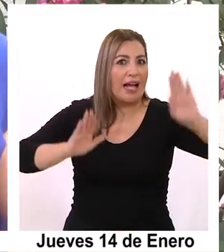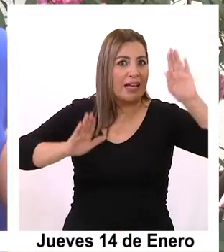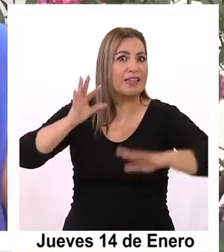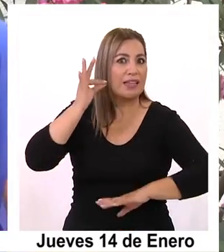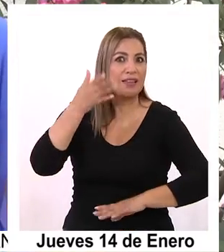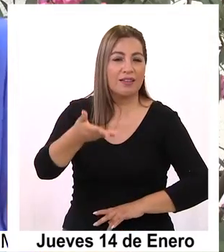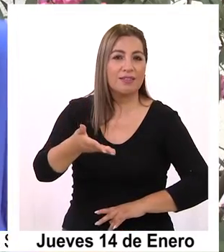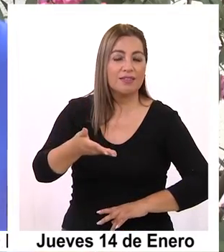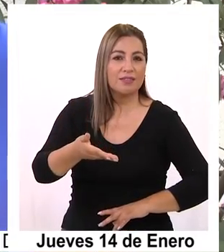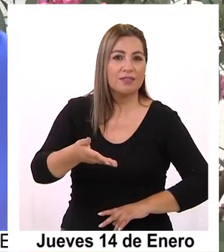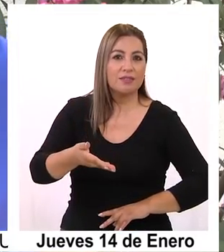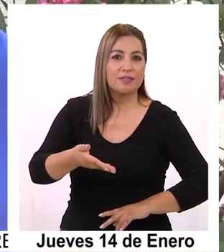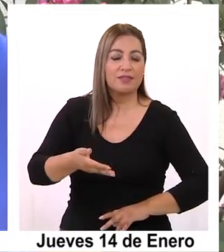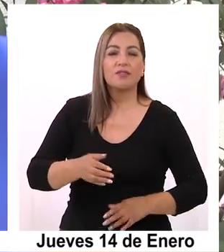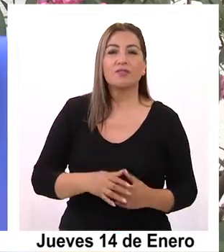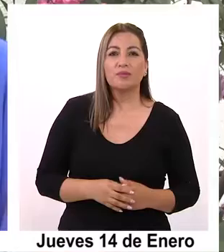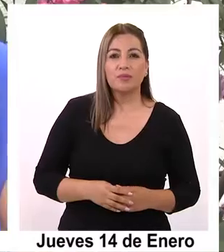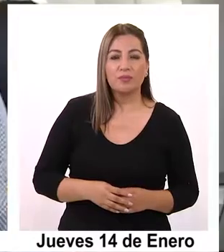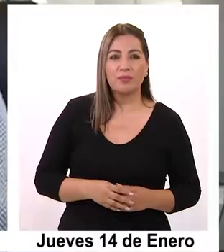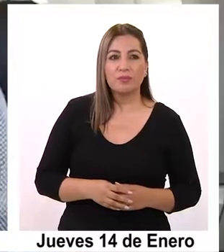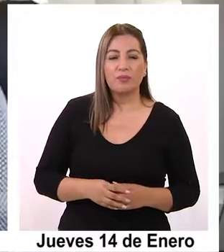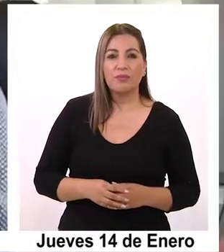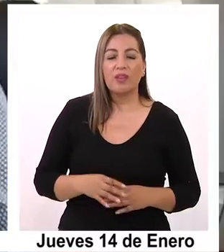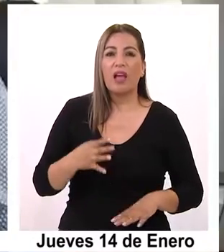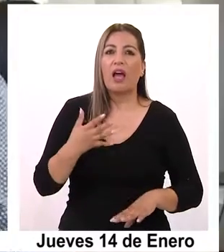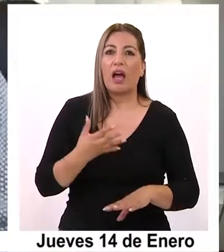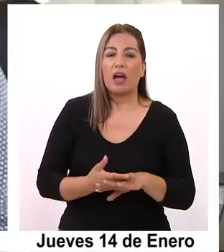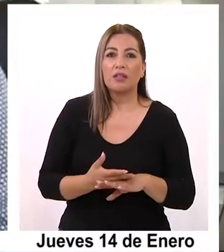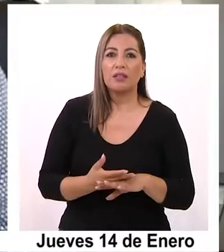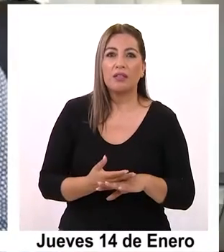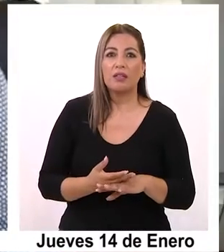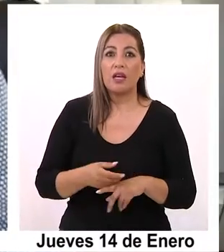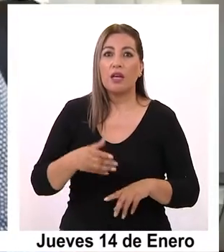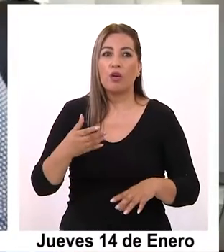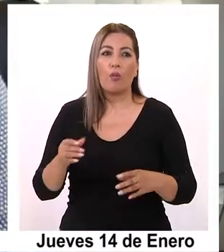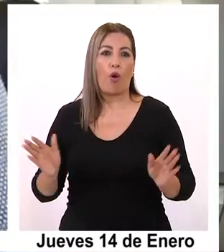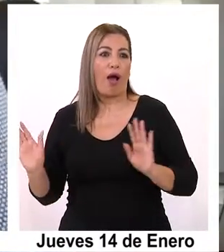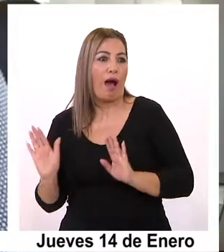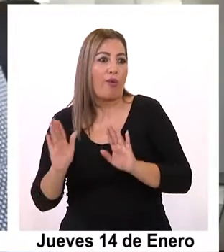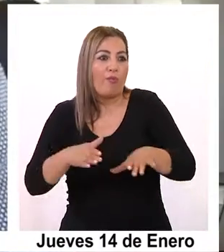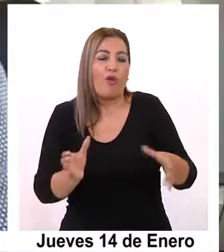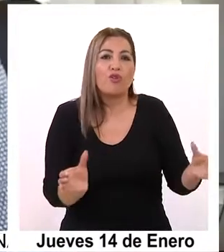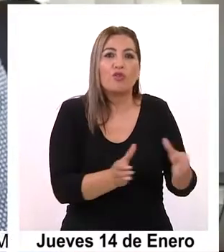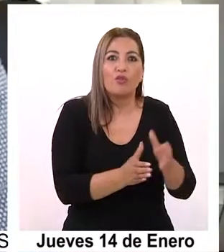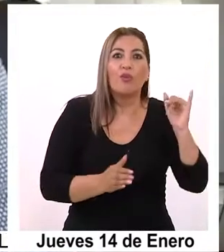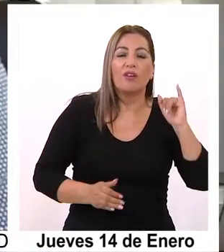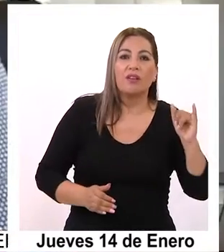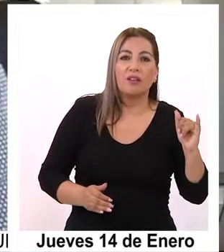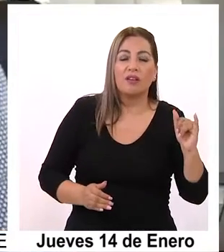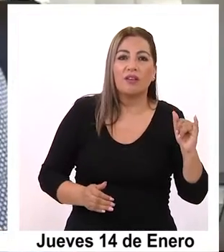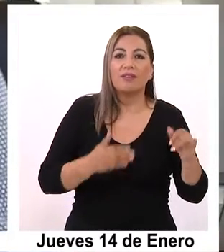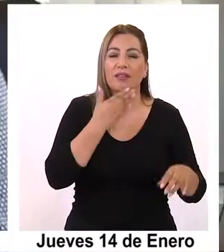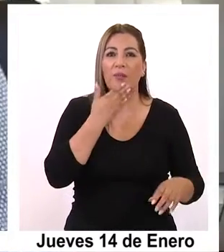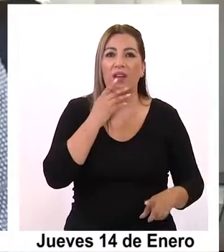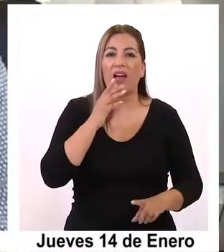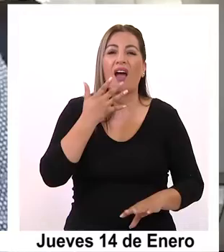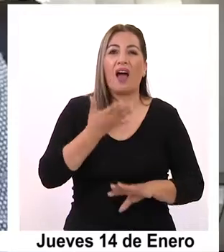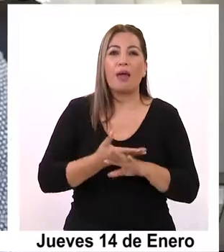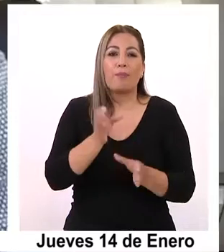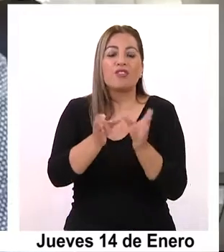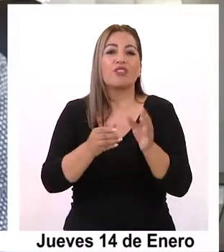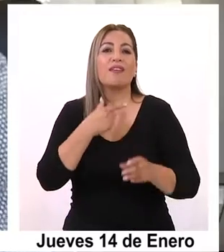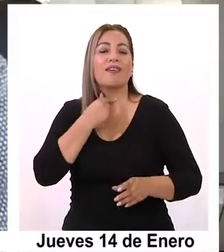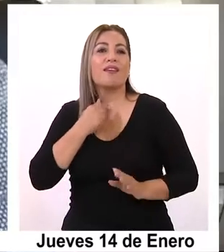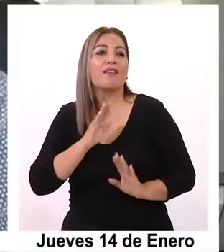si bien hay una ola que nos lleva hacia la izquierda, también hay un gran segmento de esas personas que quiere una izquierda